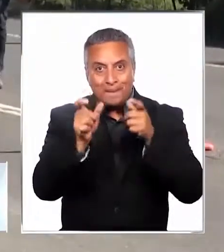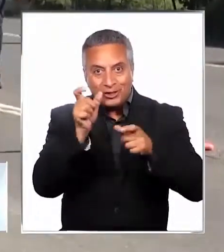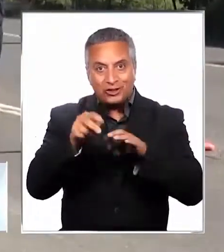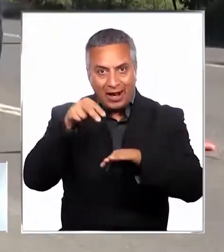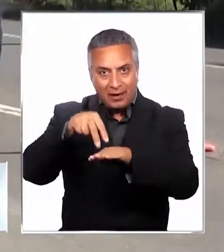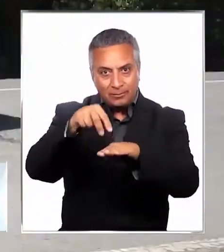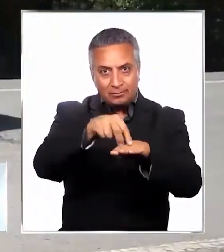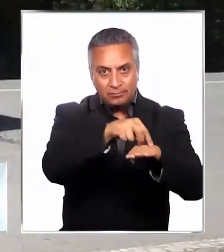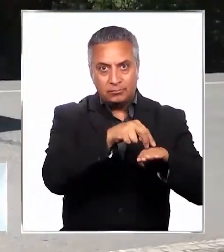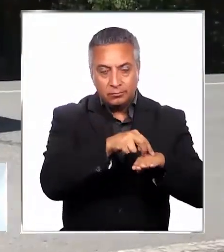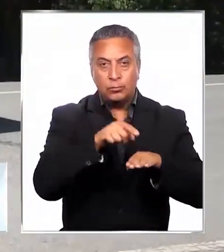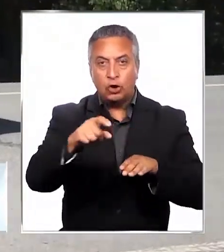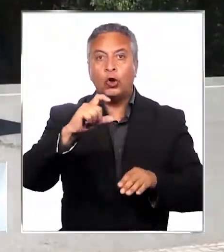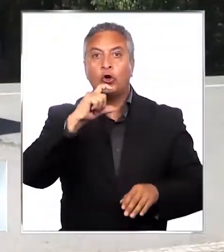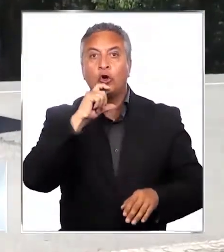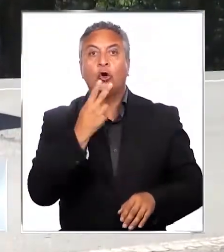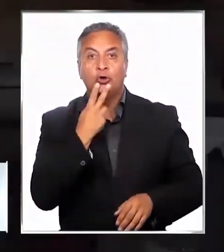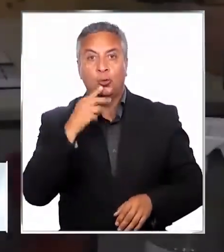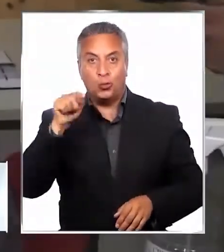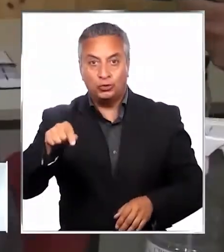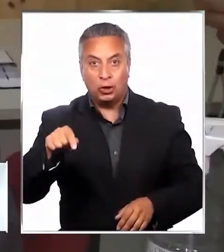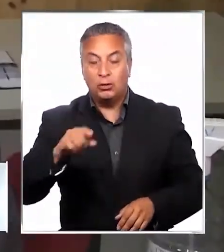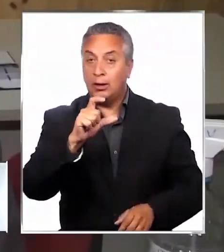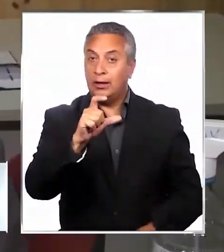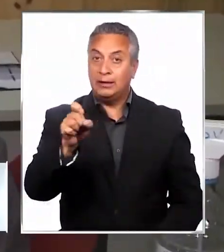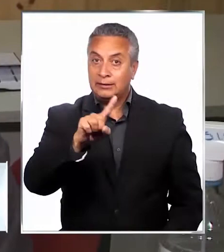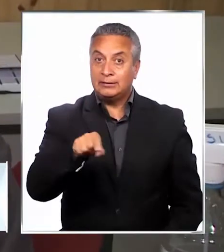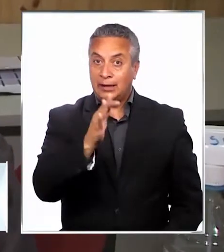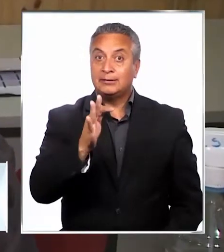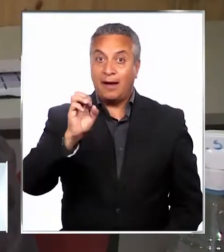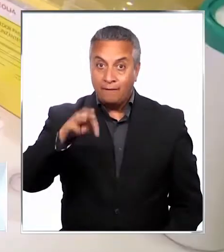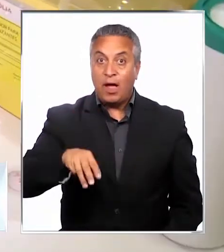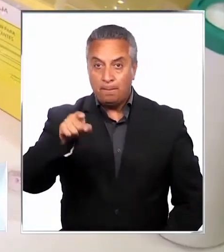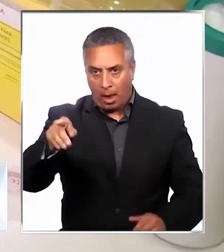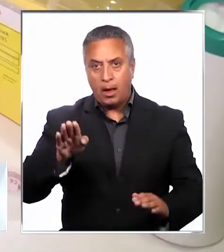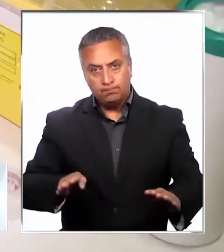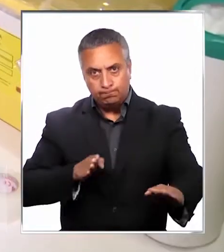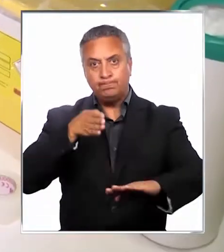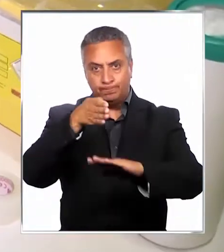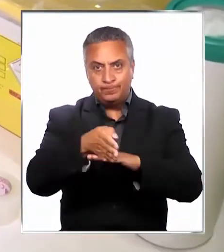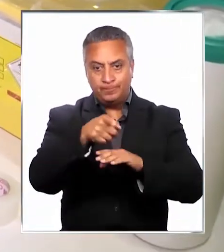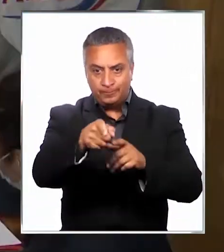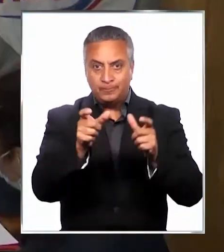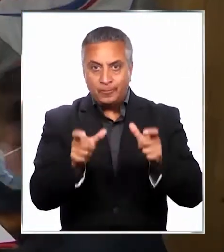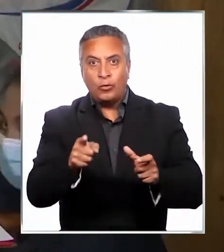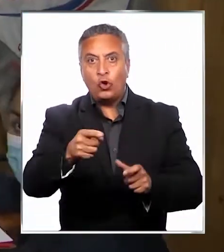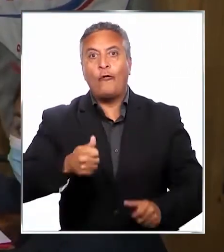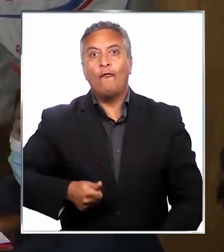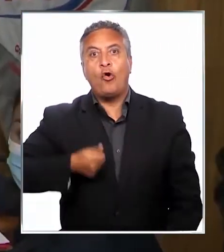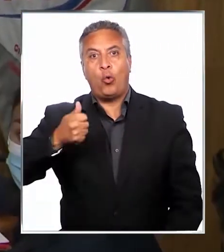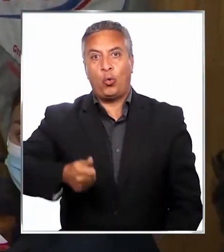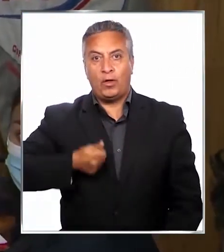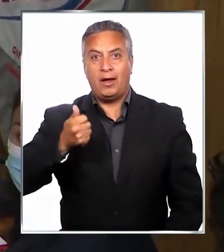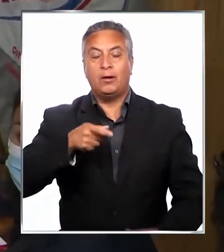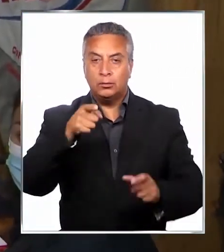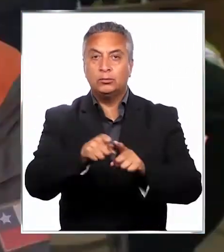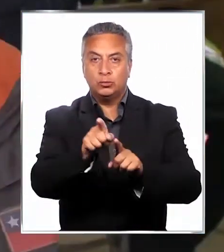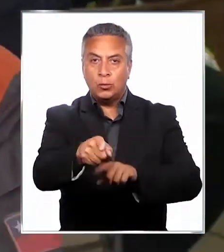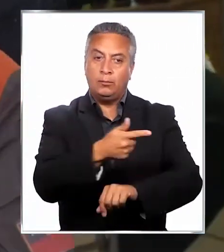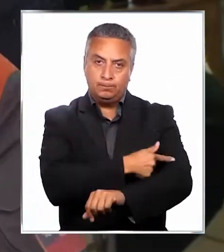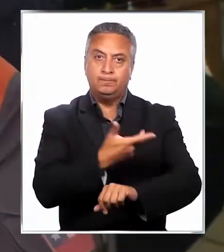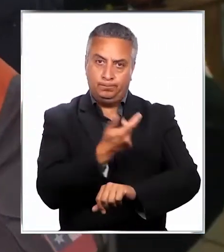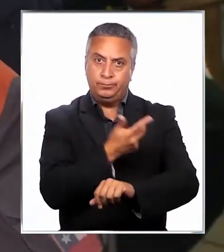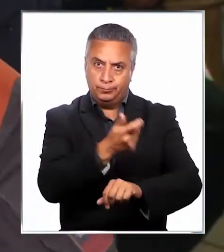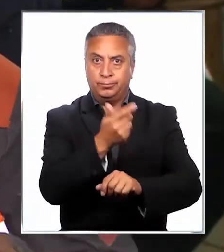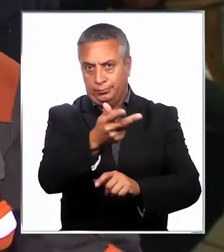sanitarios en Constitución. El personal de salud del CESFAN local llegaron hasta el propio cuartel de esta repartición de voluntariado a